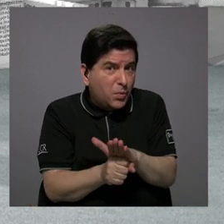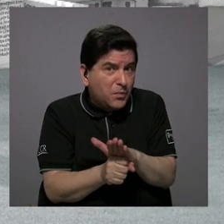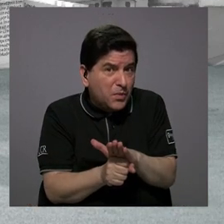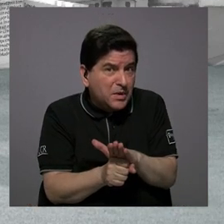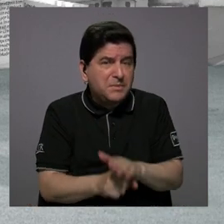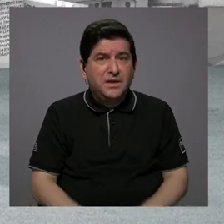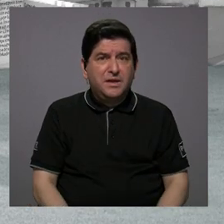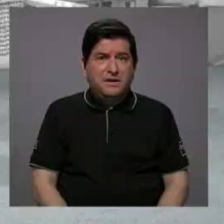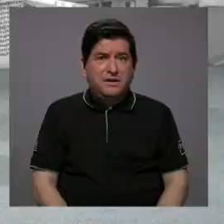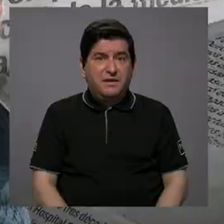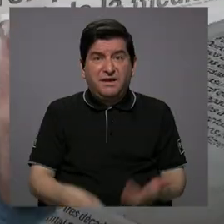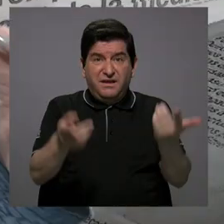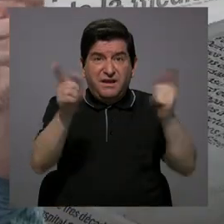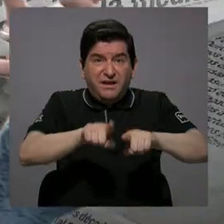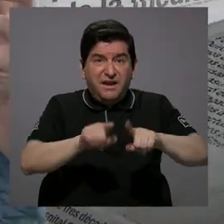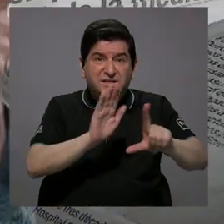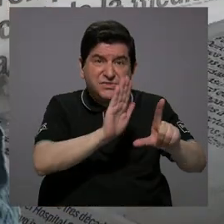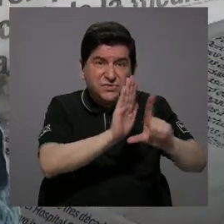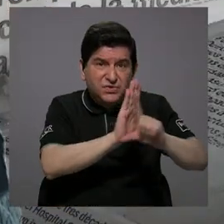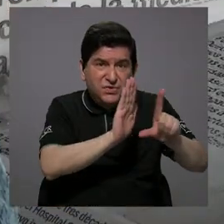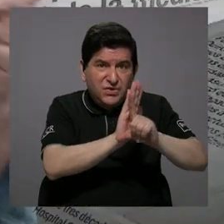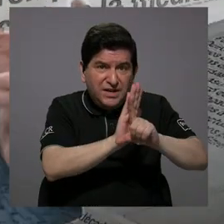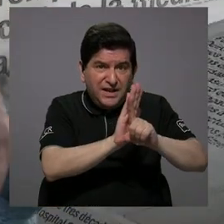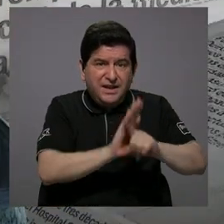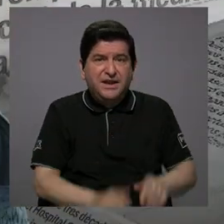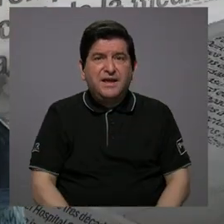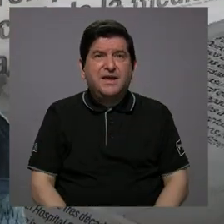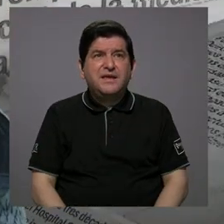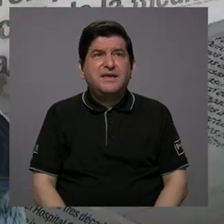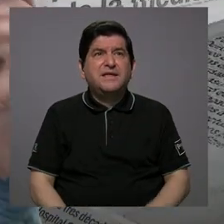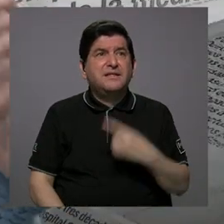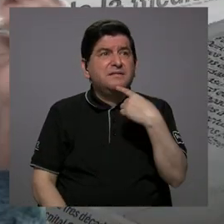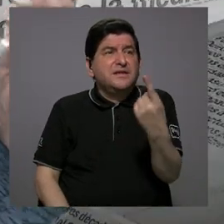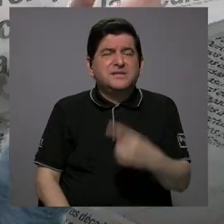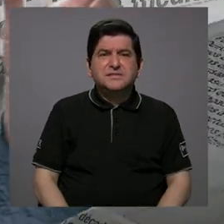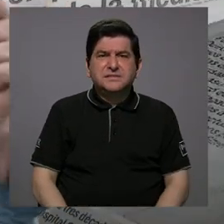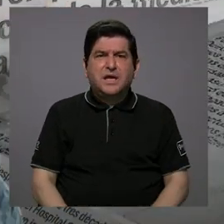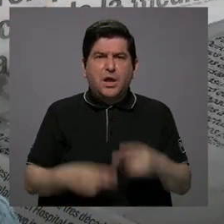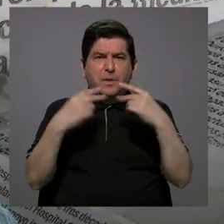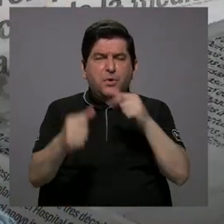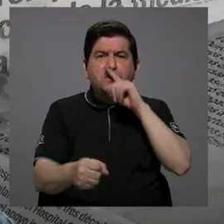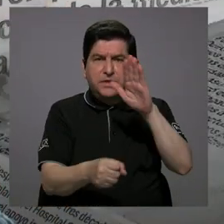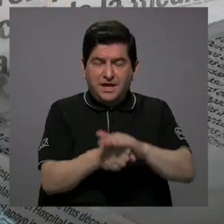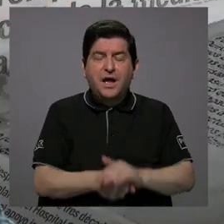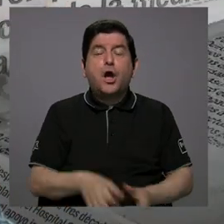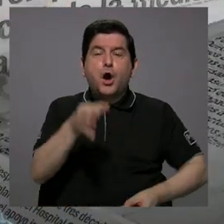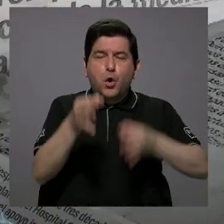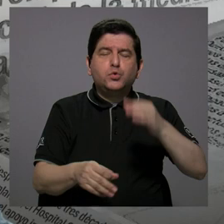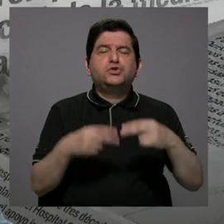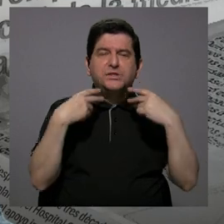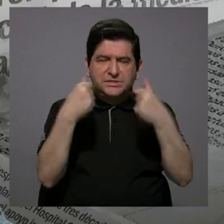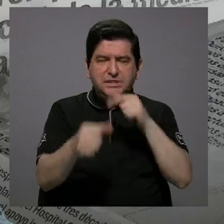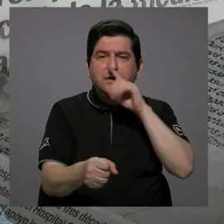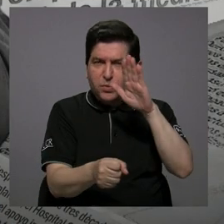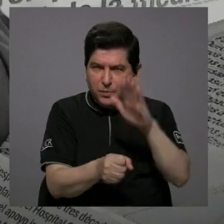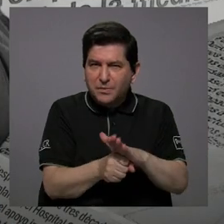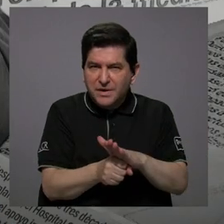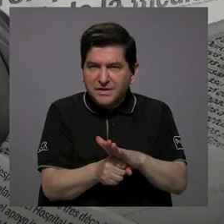en cumplir la ley, el principio de ley pronta y cumplida. De justicia pronta y cumplida.